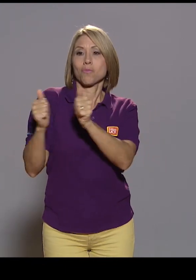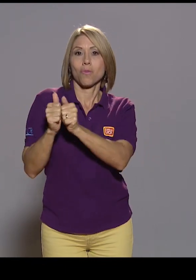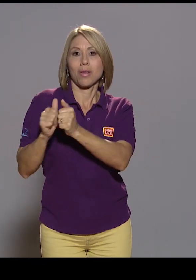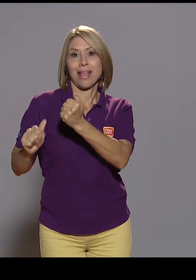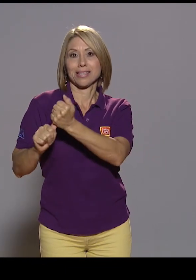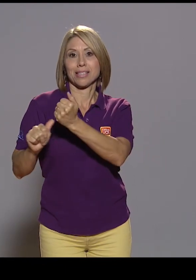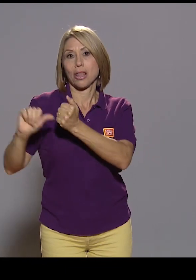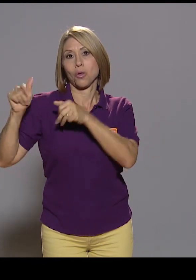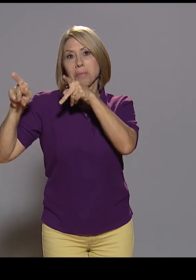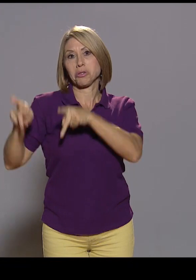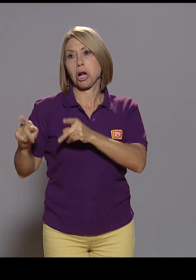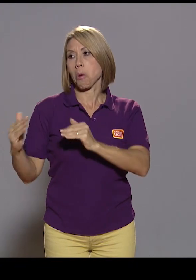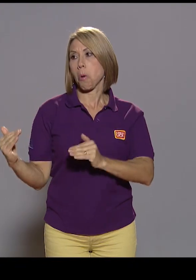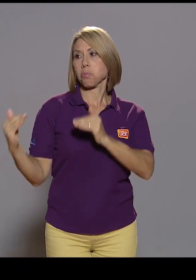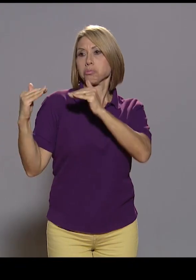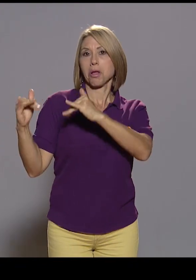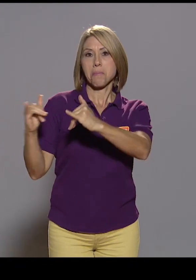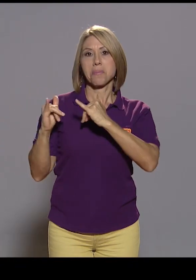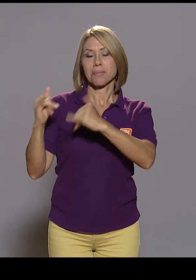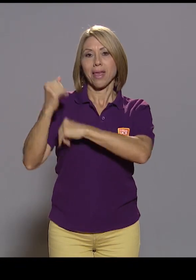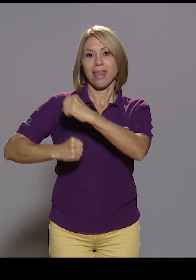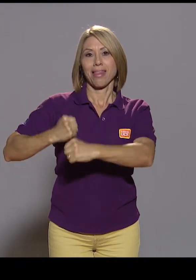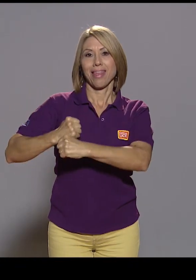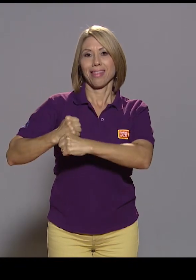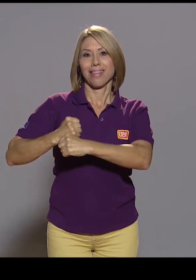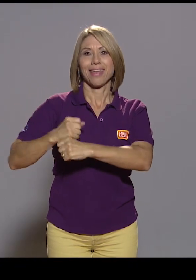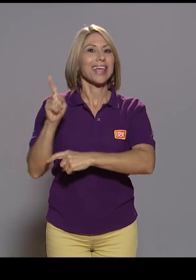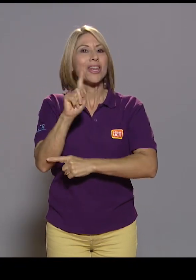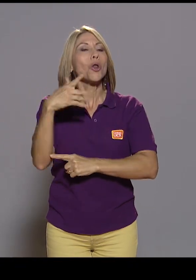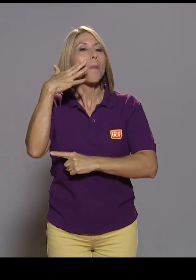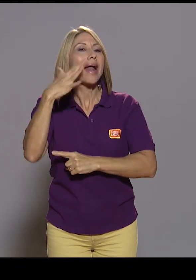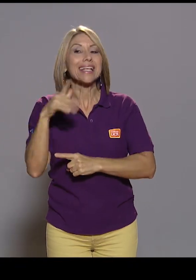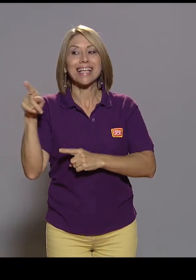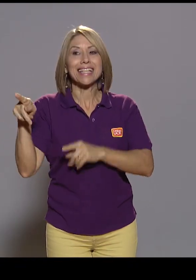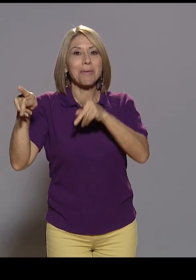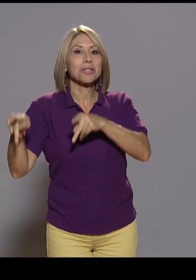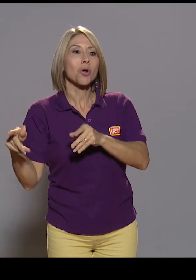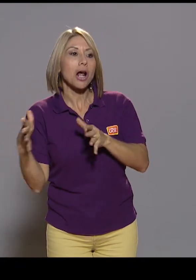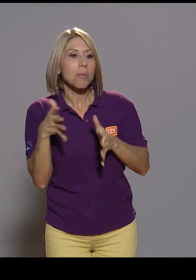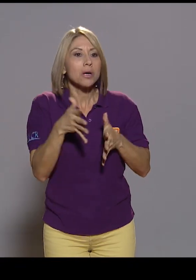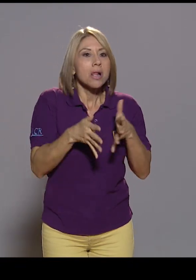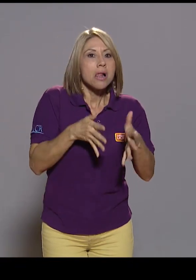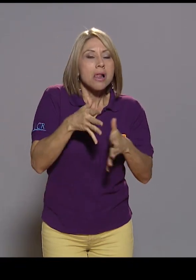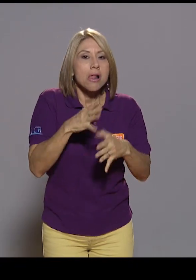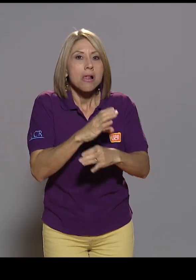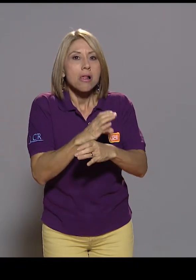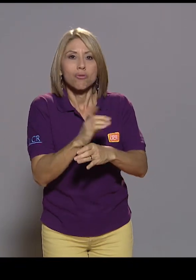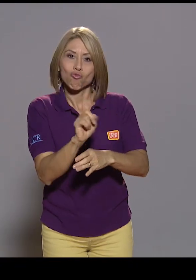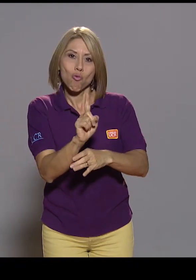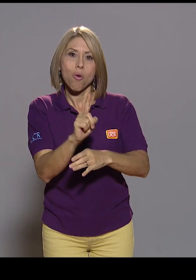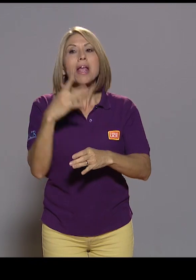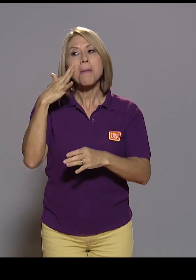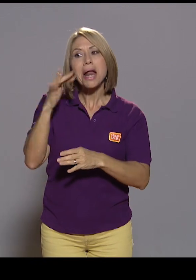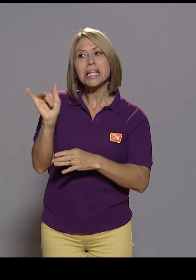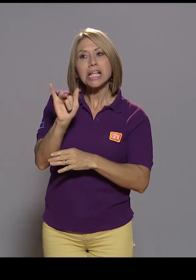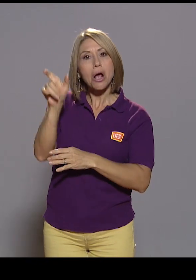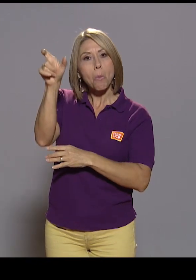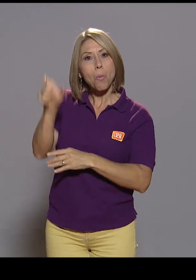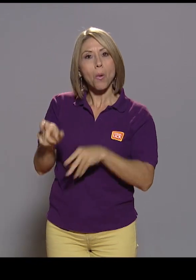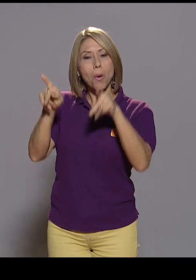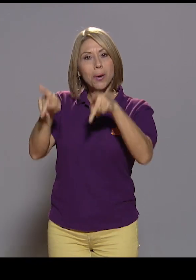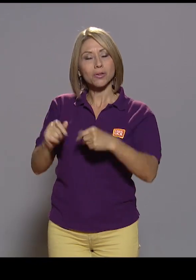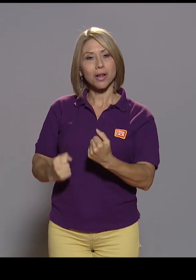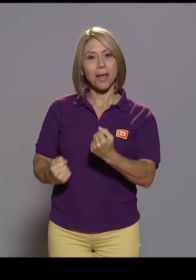que anda, no sé, lo andan cuidando, sino que es solo una persona de apoyo. Exacto. Para ir